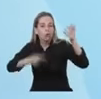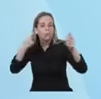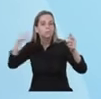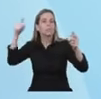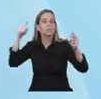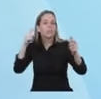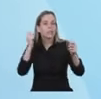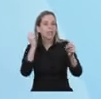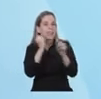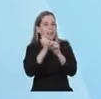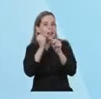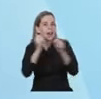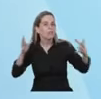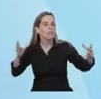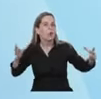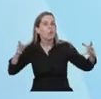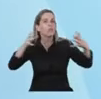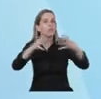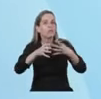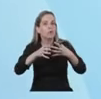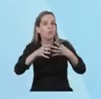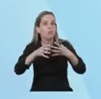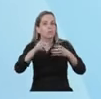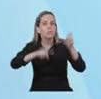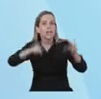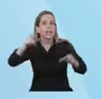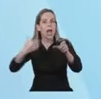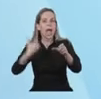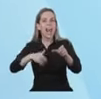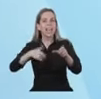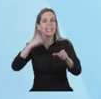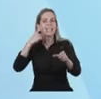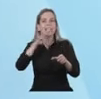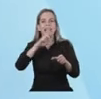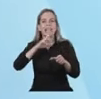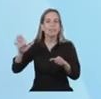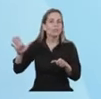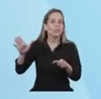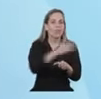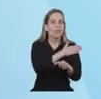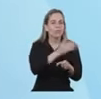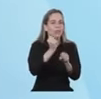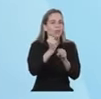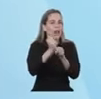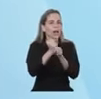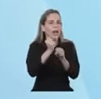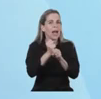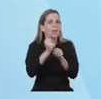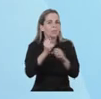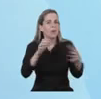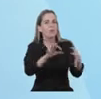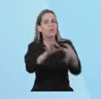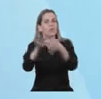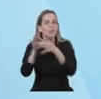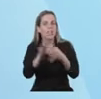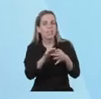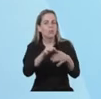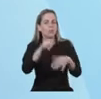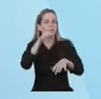conseguido todos los argentinos, todas las argentinas, con responsabilidad, con solidaridad.